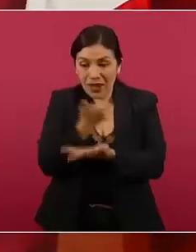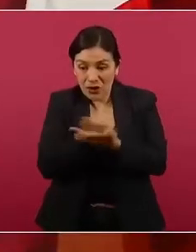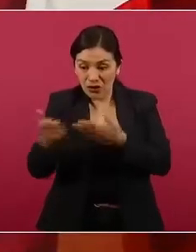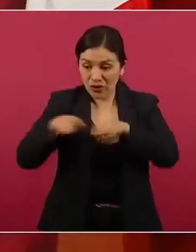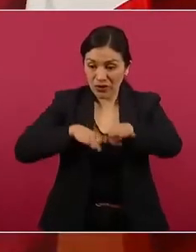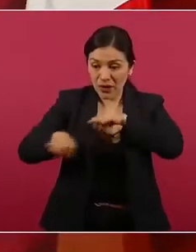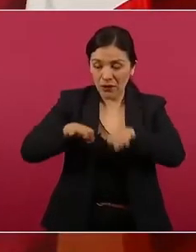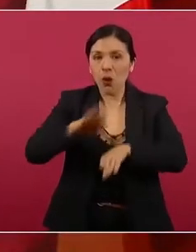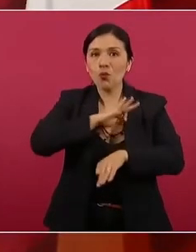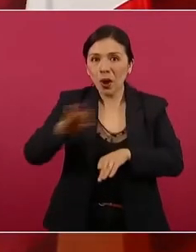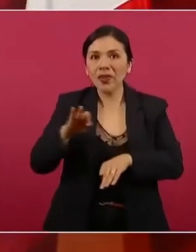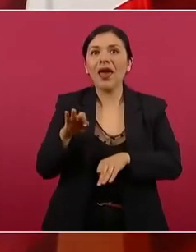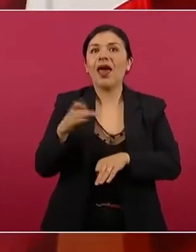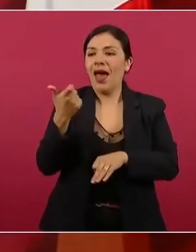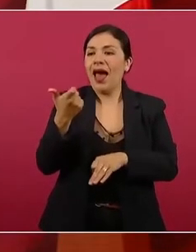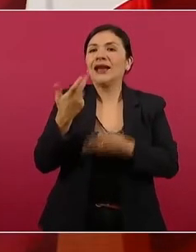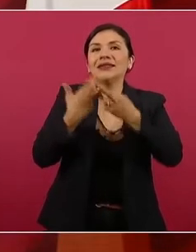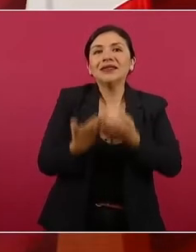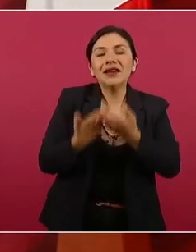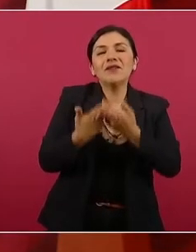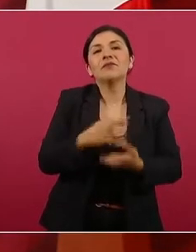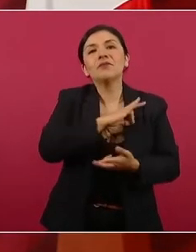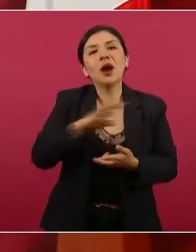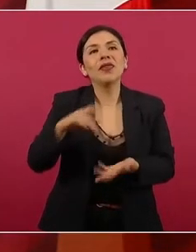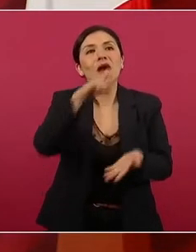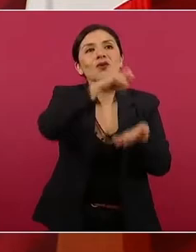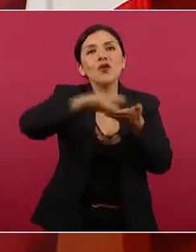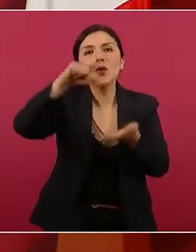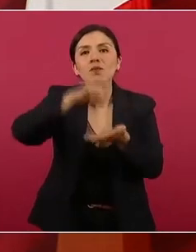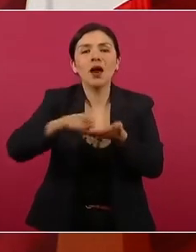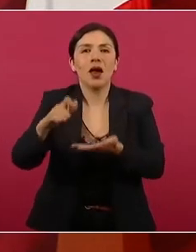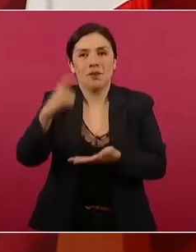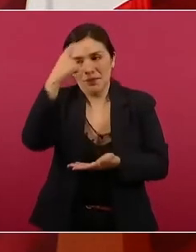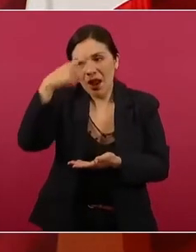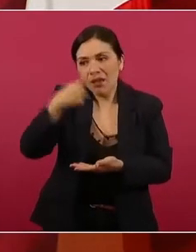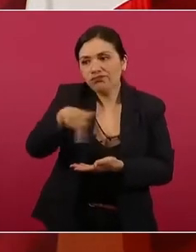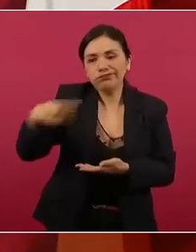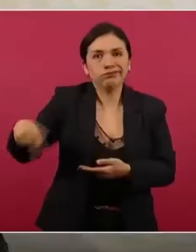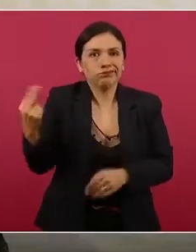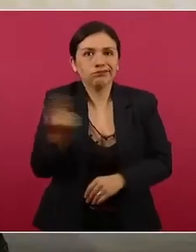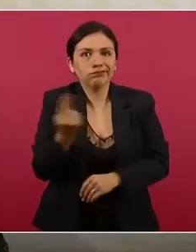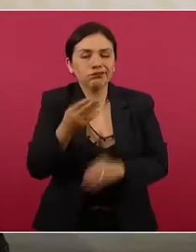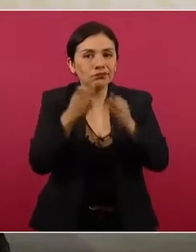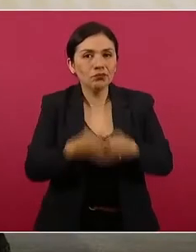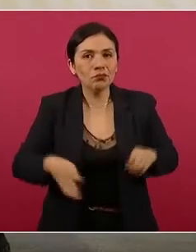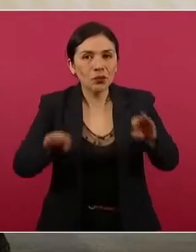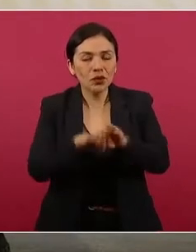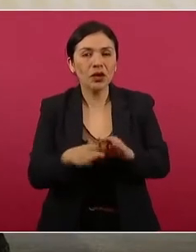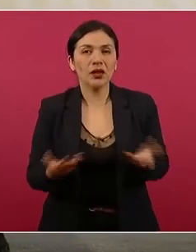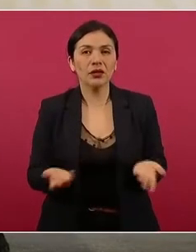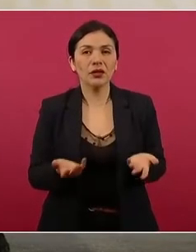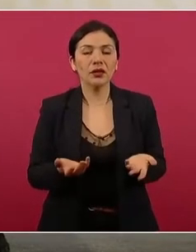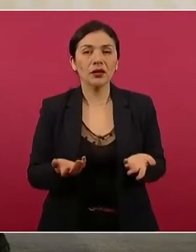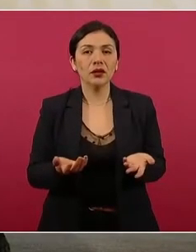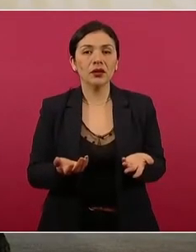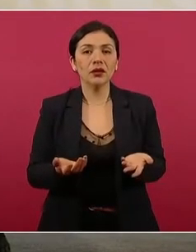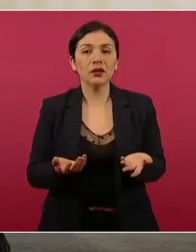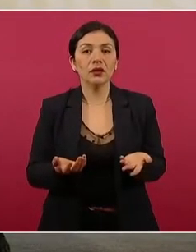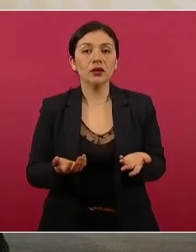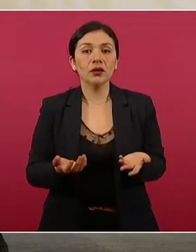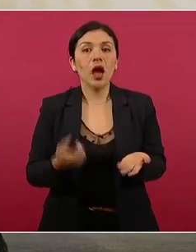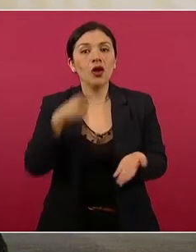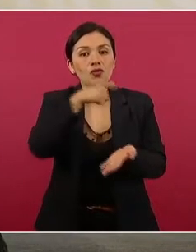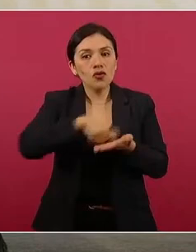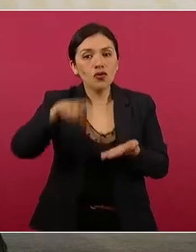que alcance para comprar lo básico y lo que